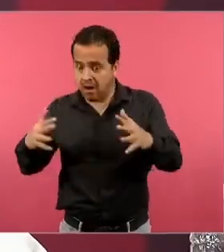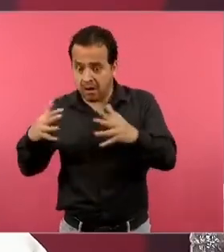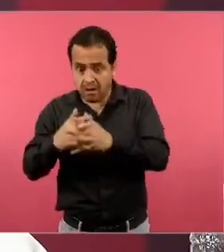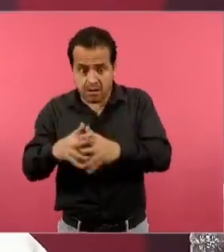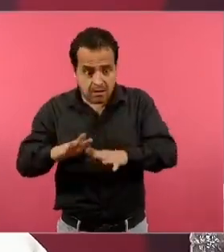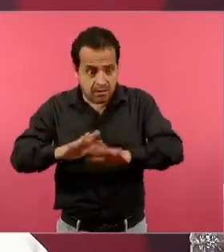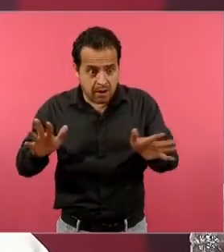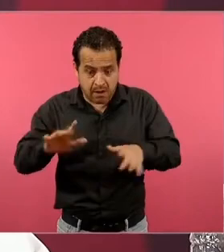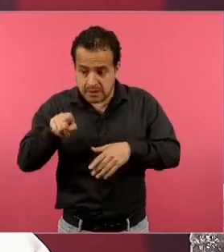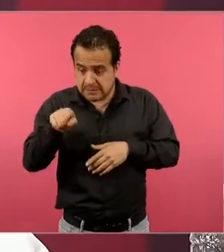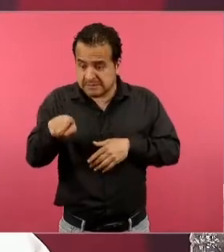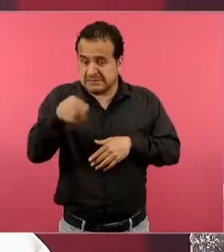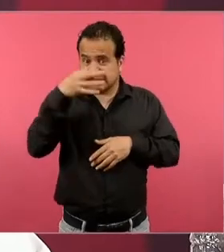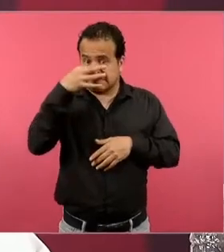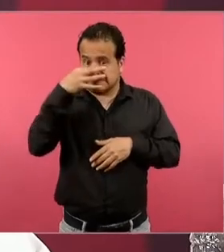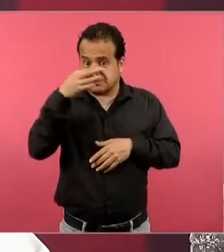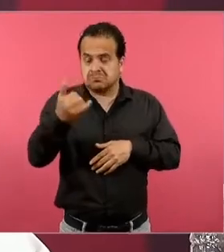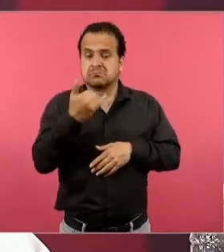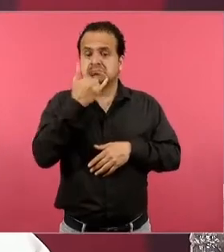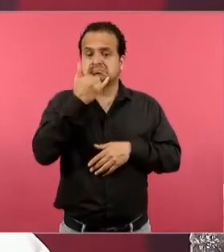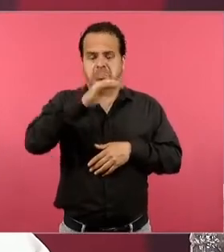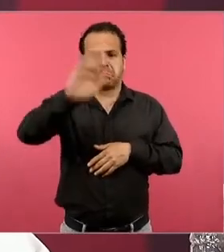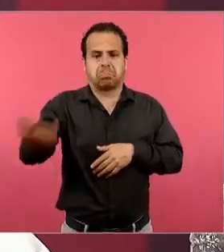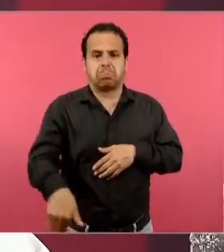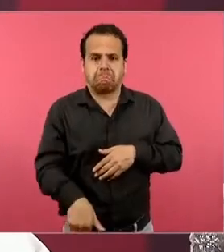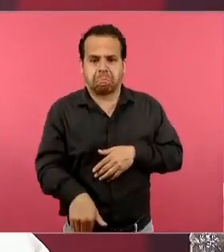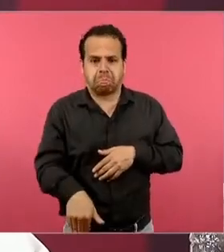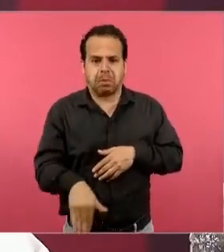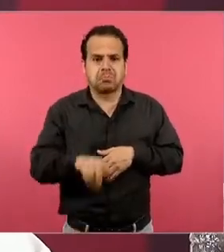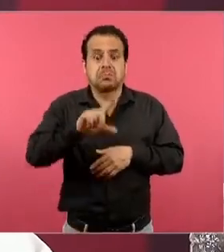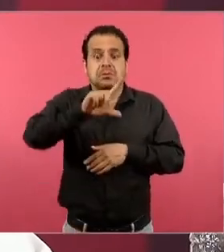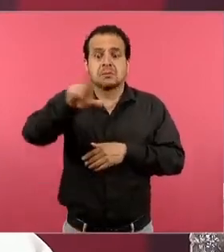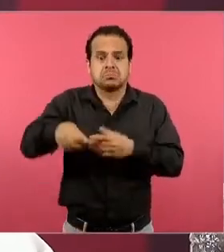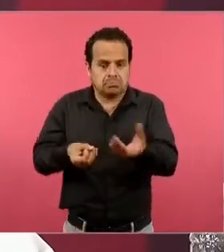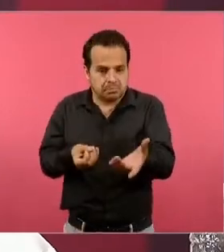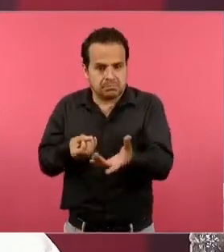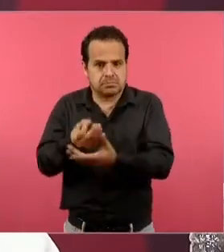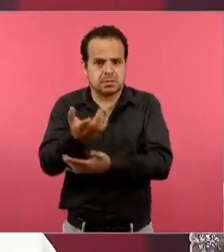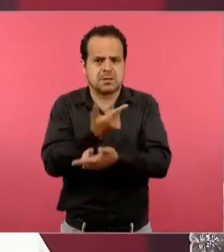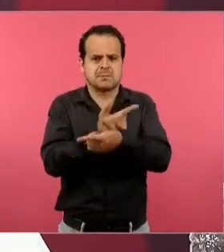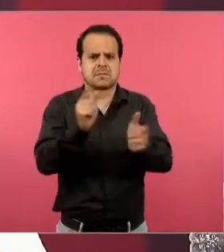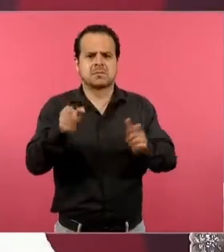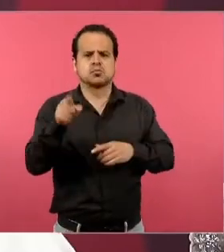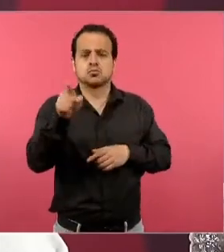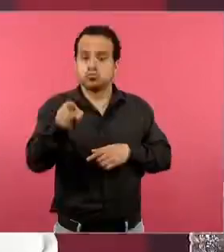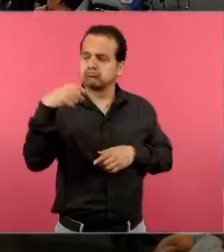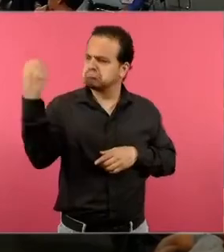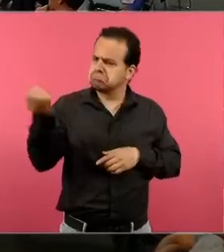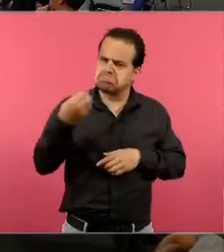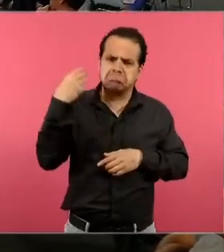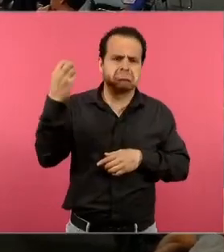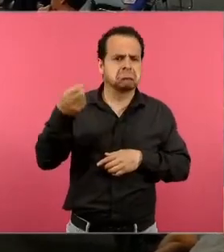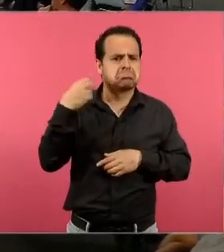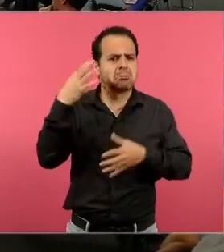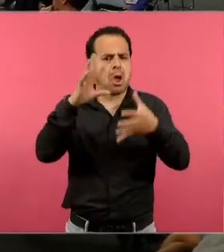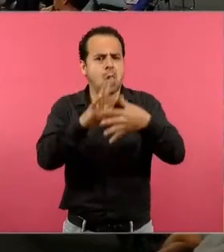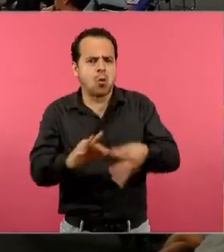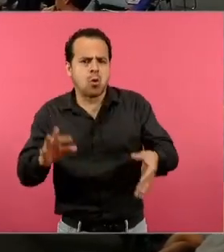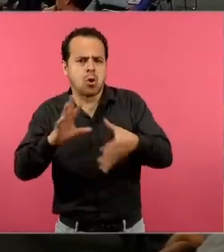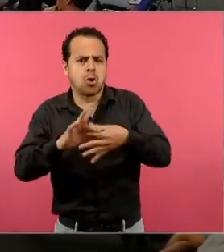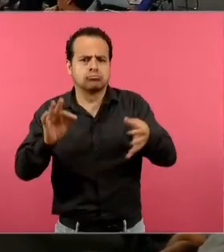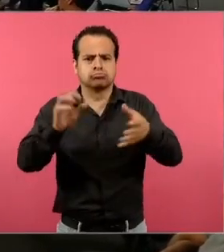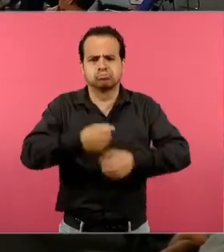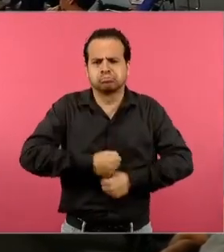después de la guerra pronunció inuverables conferencias concluyéndolas a menudo con el presente poema que existen